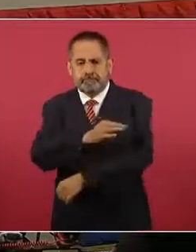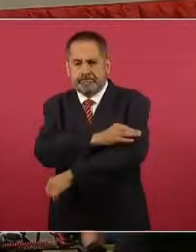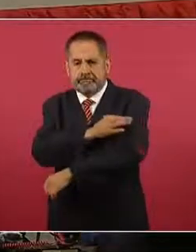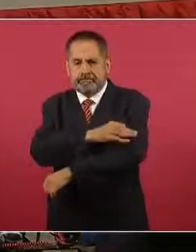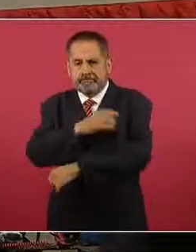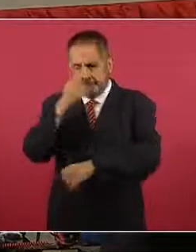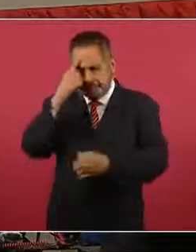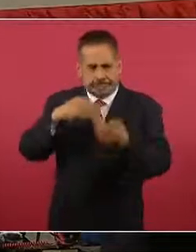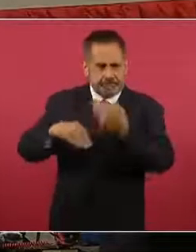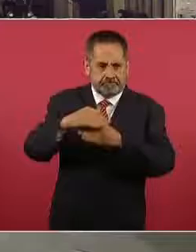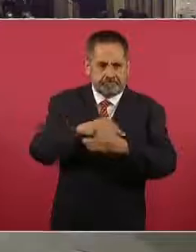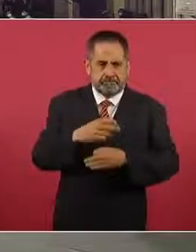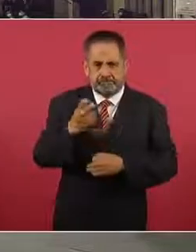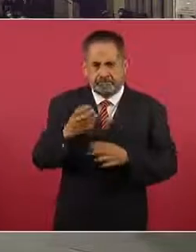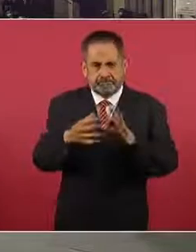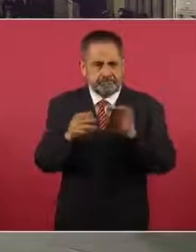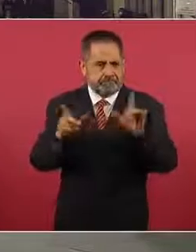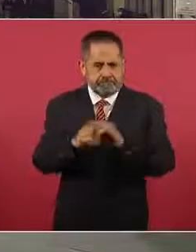Muchas gracias.